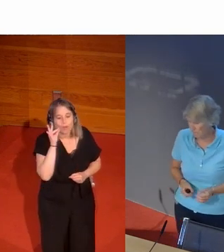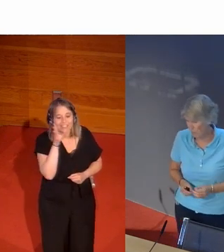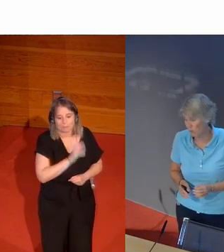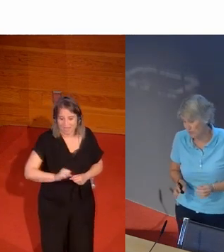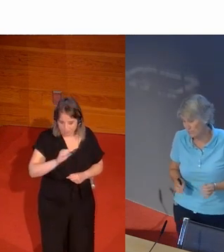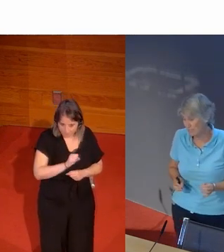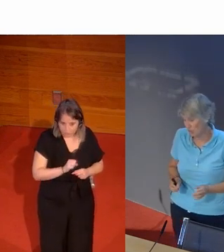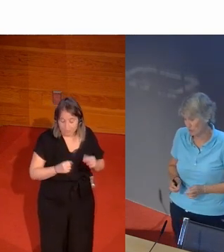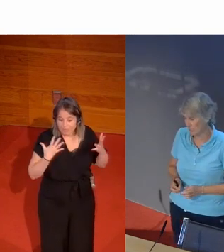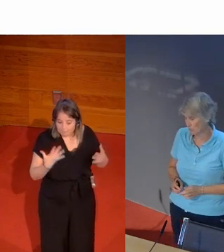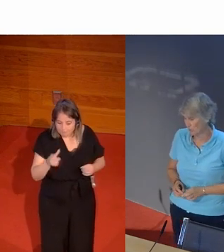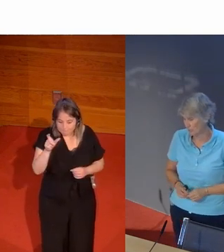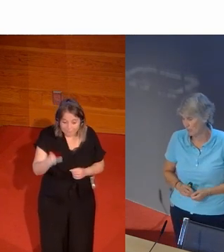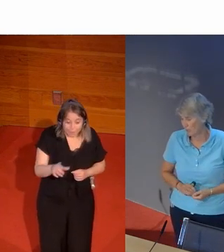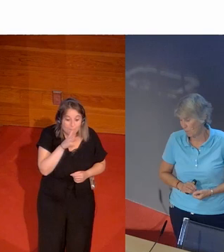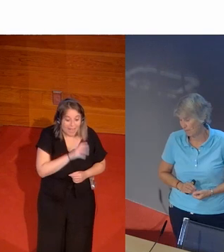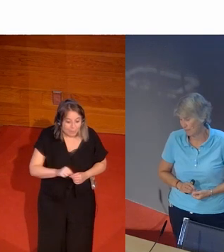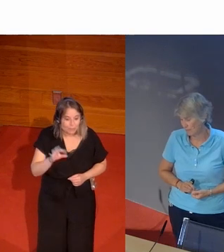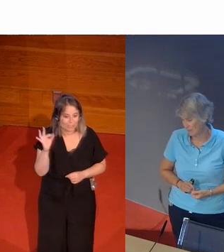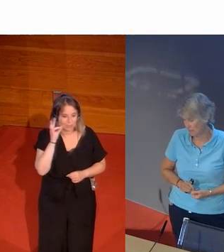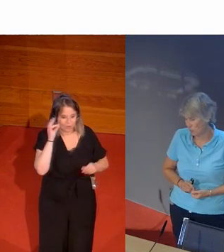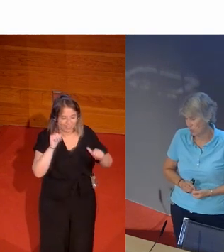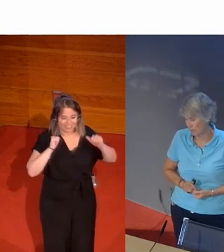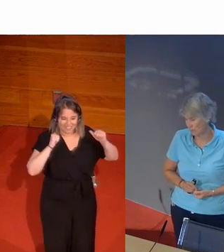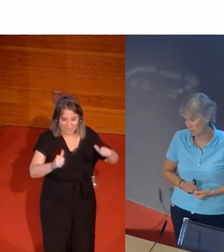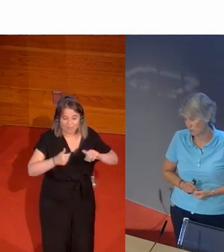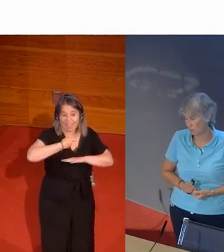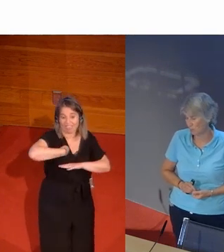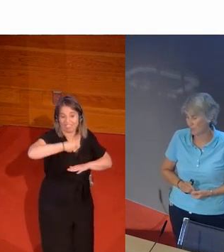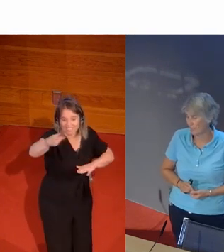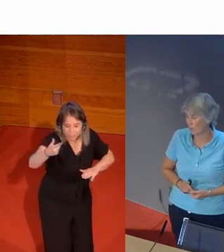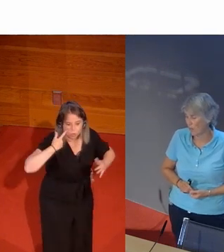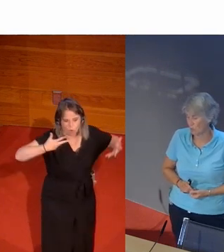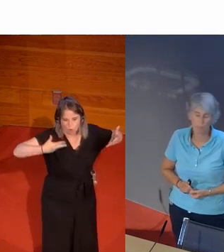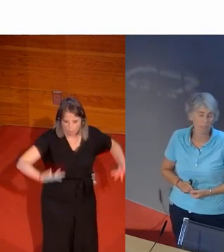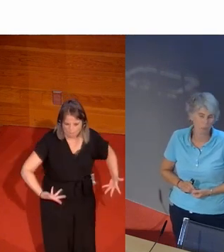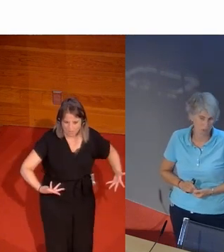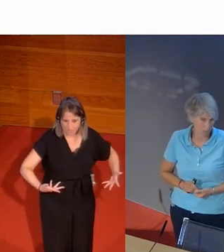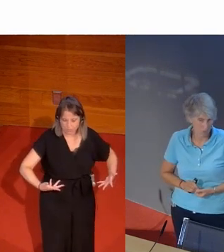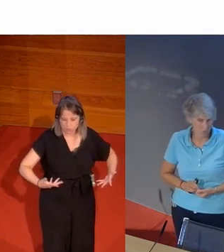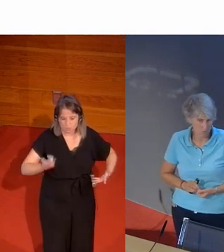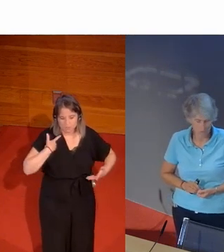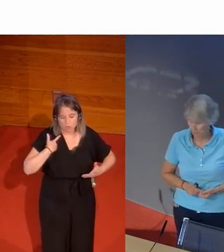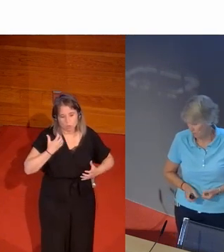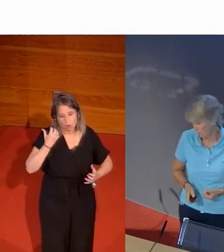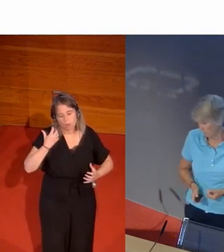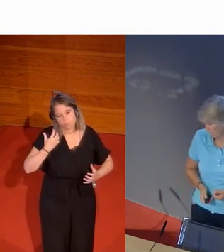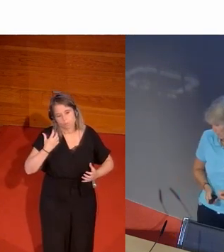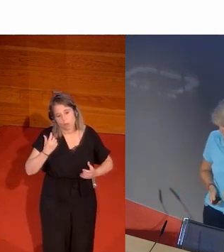maravillosas pero cuando esas deliciosas criaturas comienzan a tirar disco o lanzan peso bueno provocan algo a un hombre y no es amor.